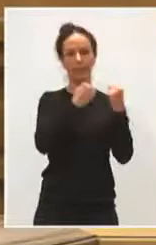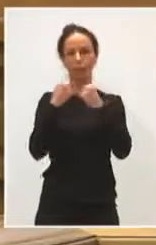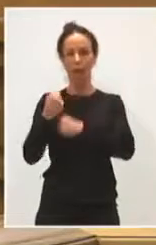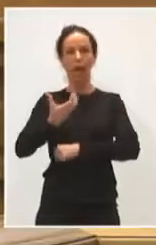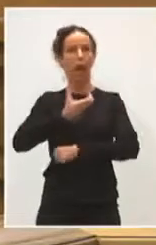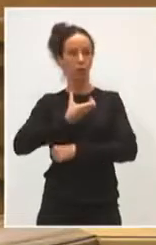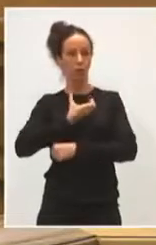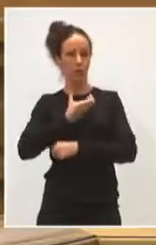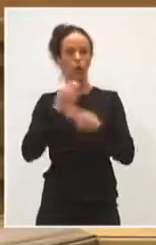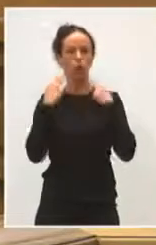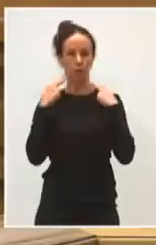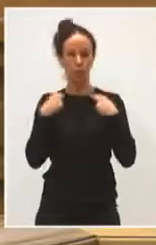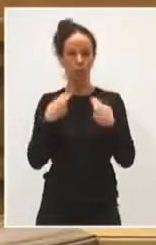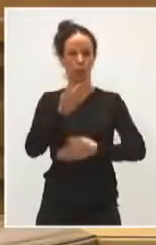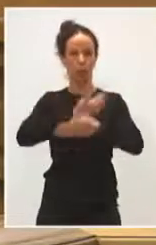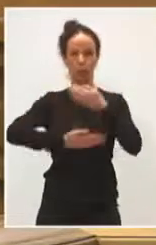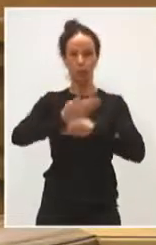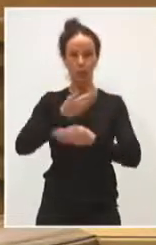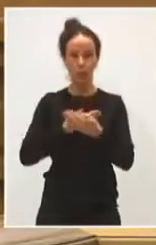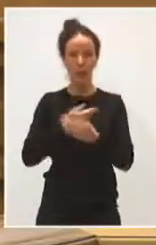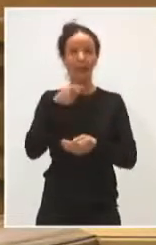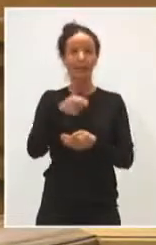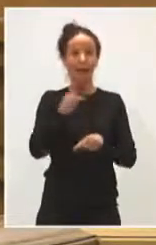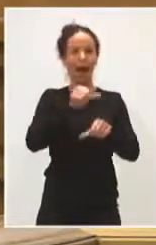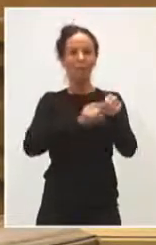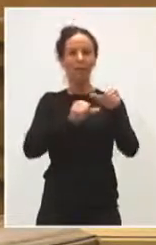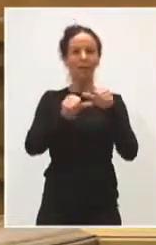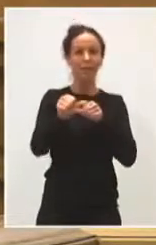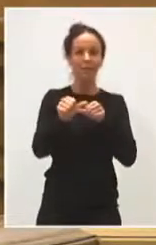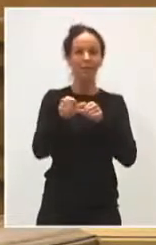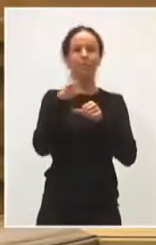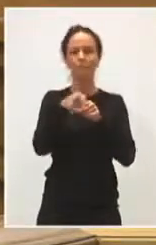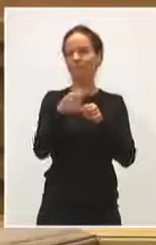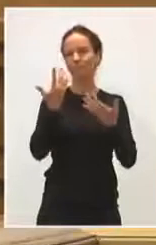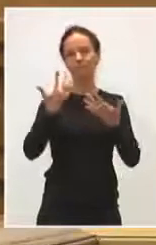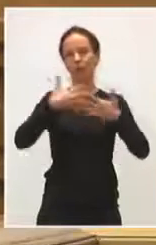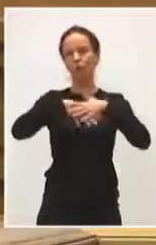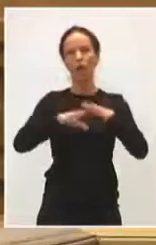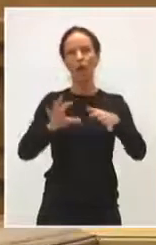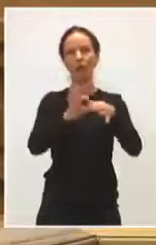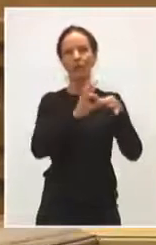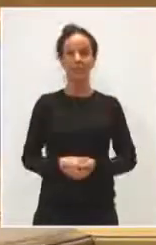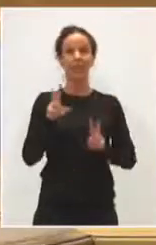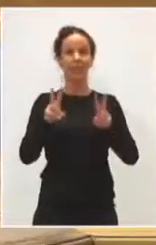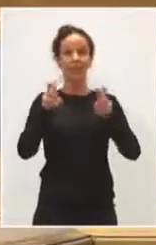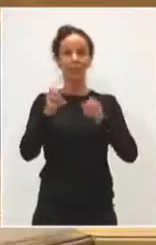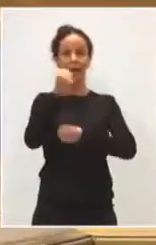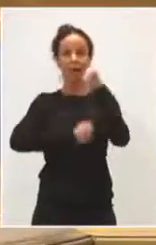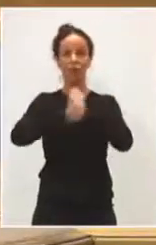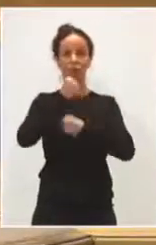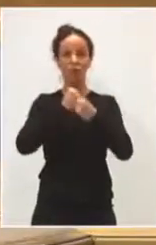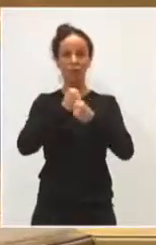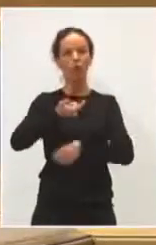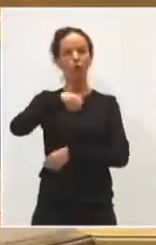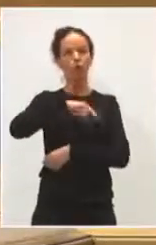y diputaciones. Y vamos a seguir en este planteamiento con la línea de cohesión en la que somos pioneros. En el ámbito económico